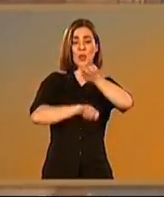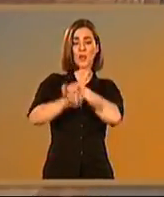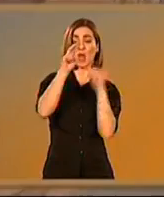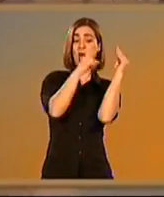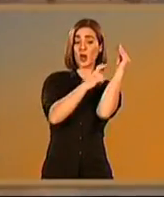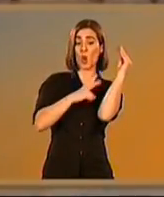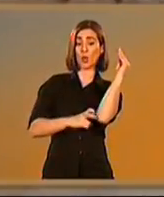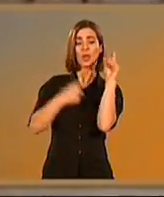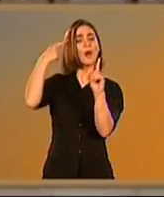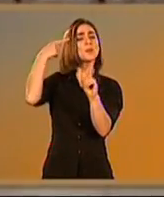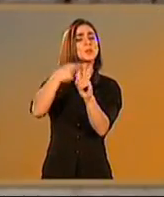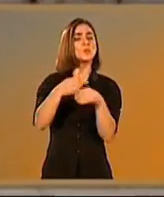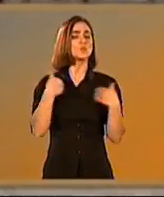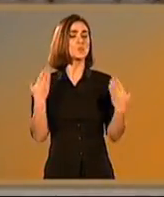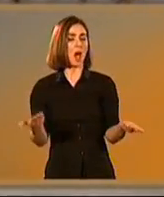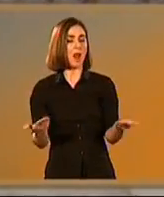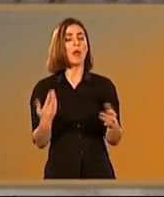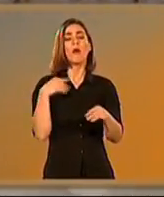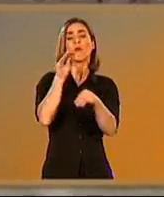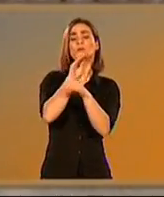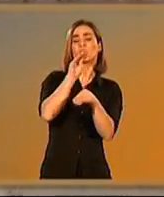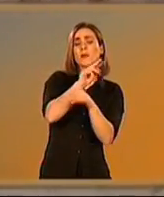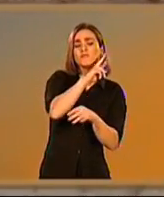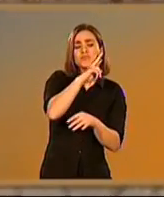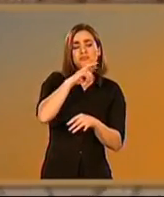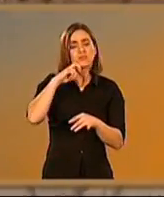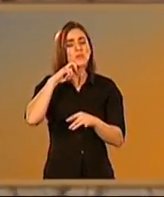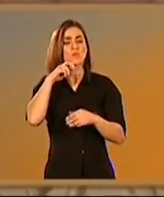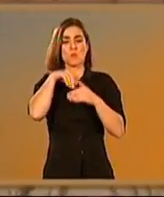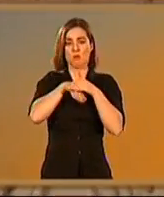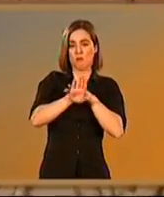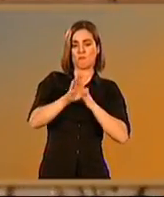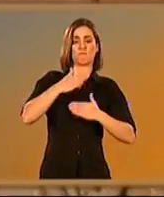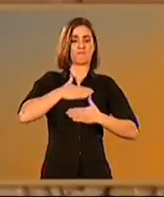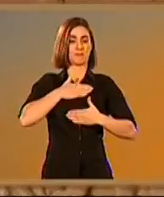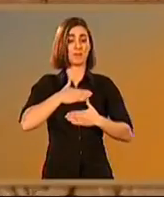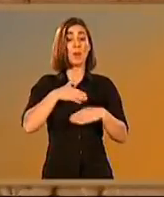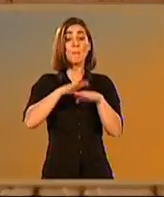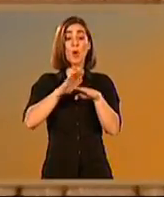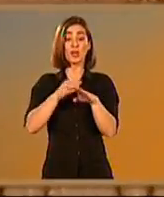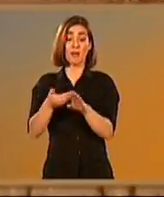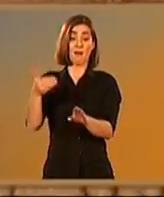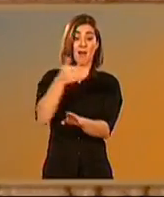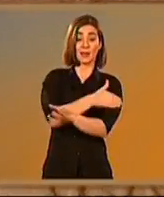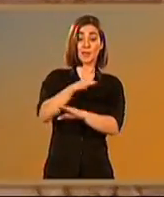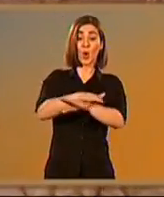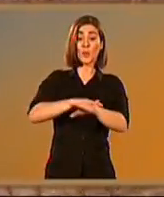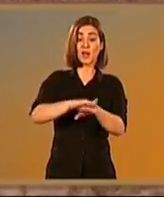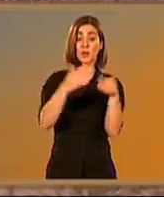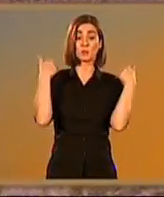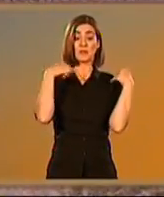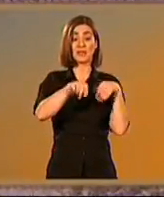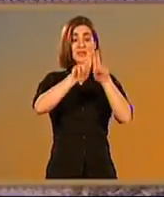asociaciones arqueológicas y museos, invirtieron su tiempo y su dinero, mucho antes de que el Estado asumiera dicha